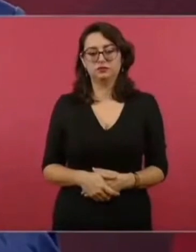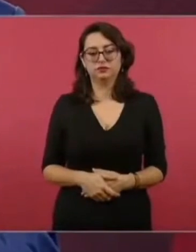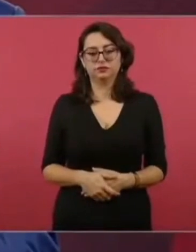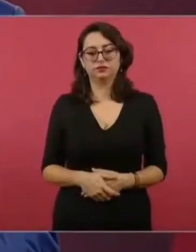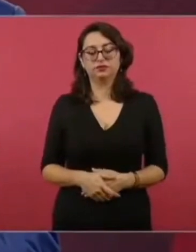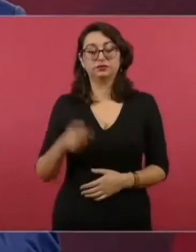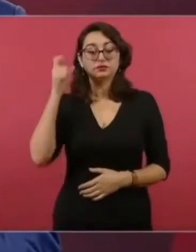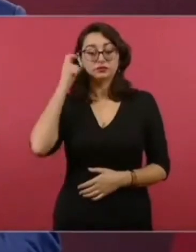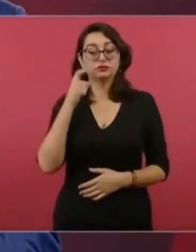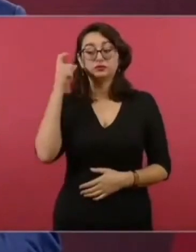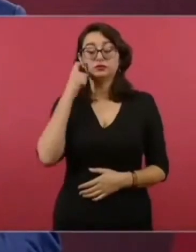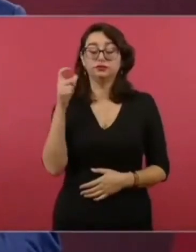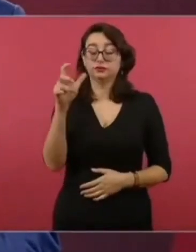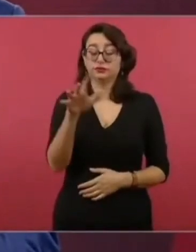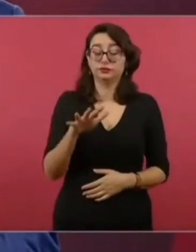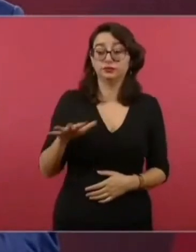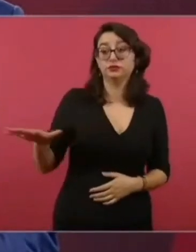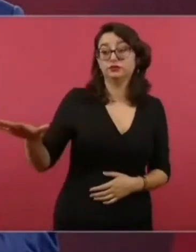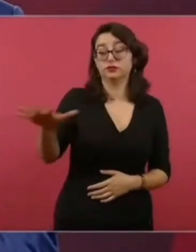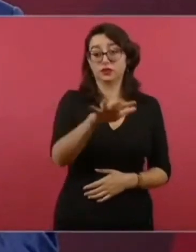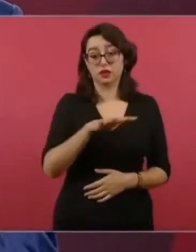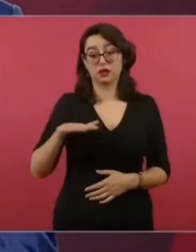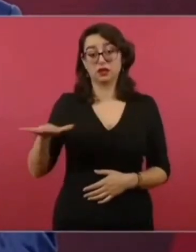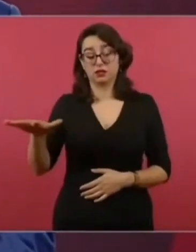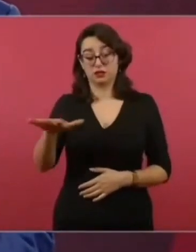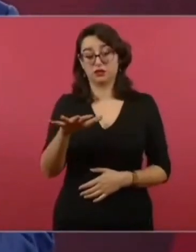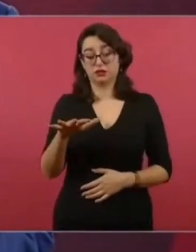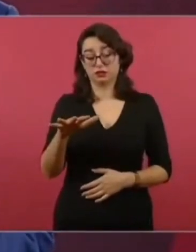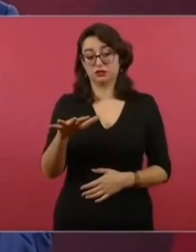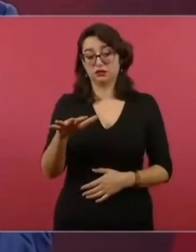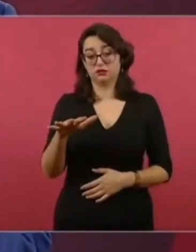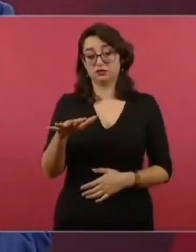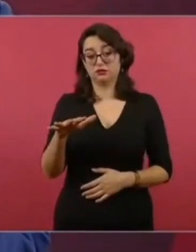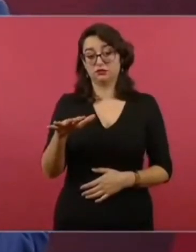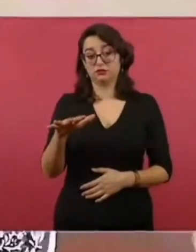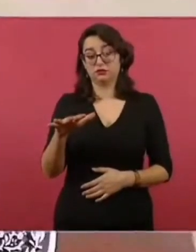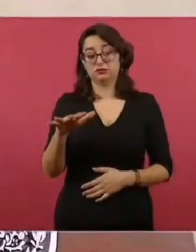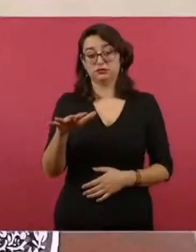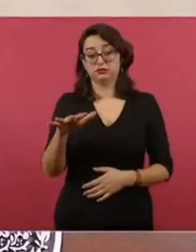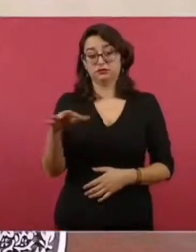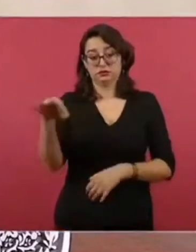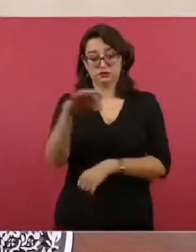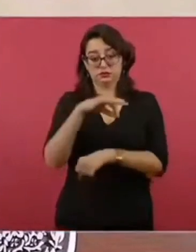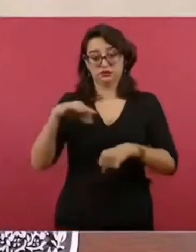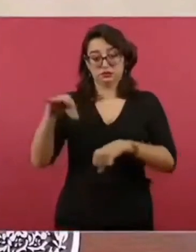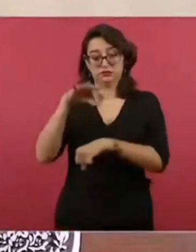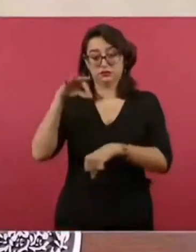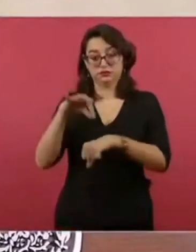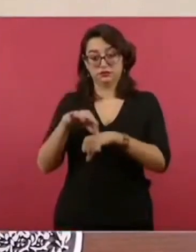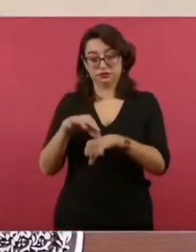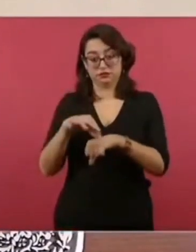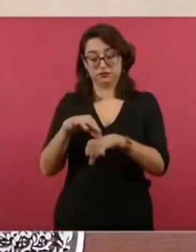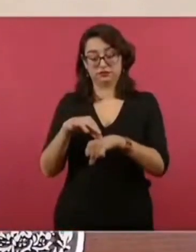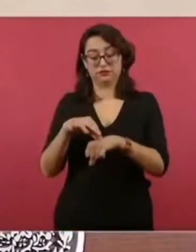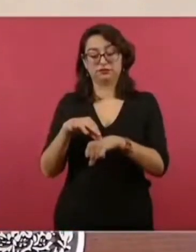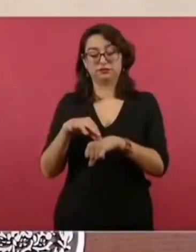de Guerrero, de Chilpancingo,